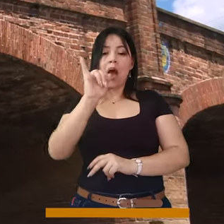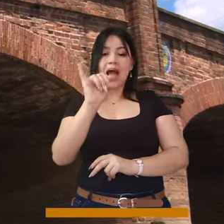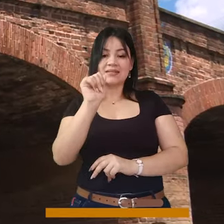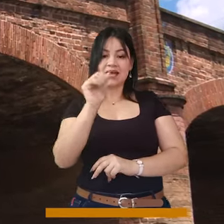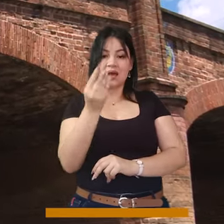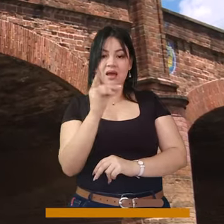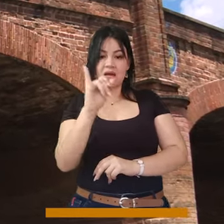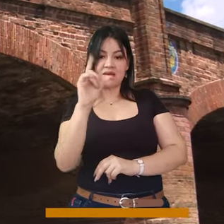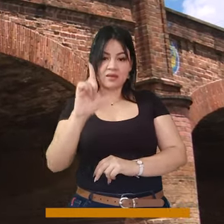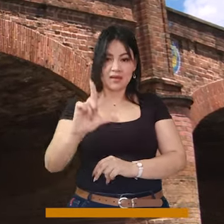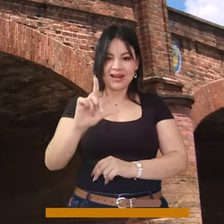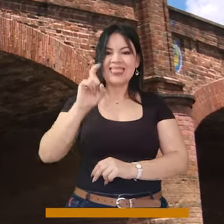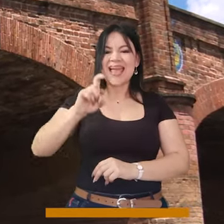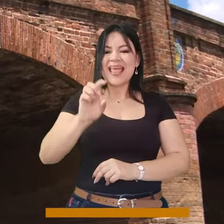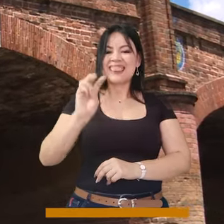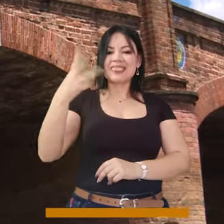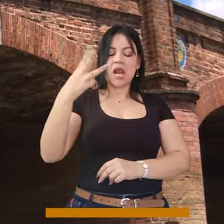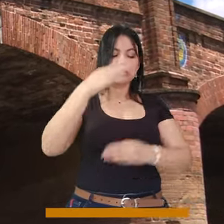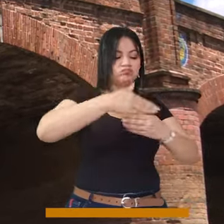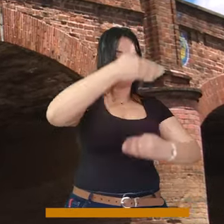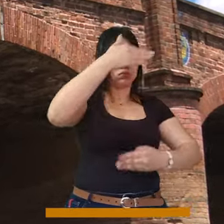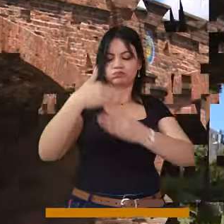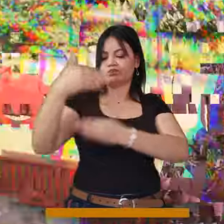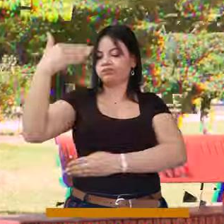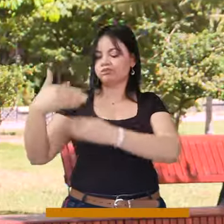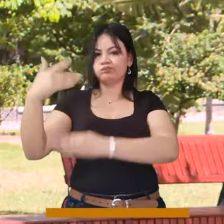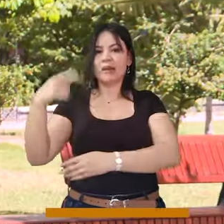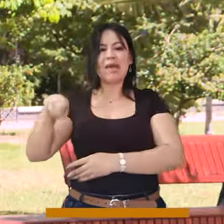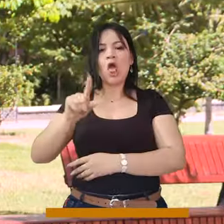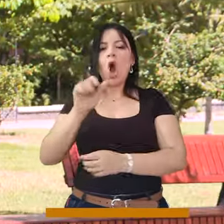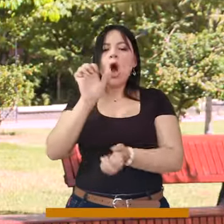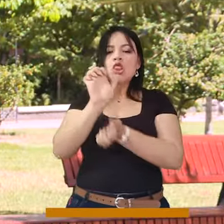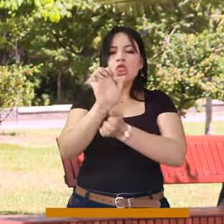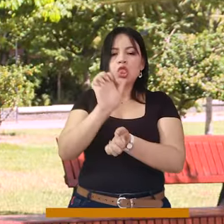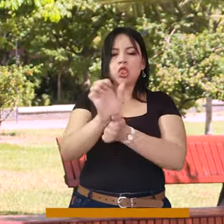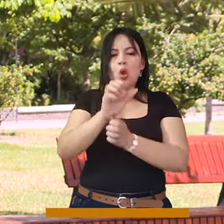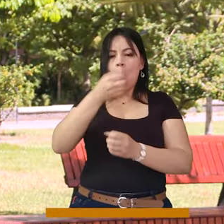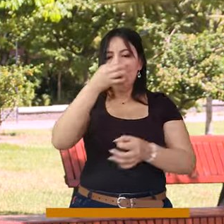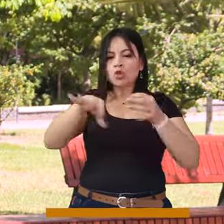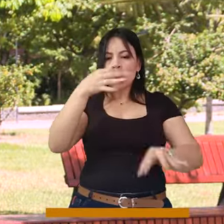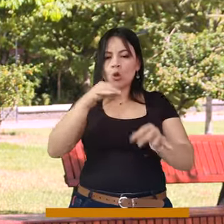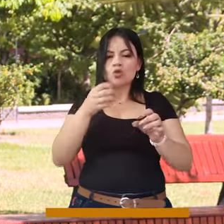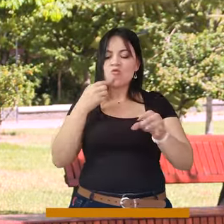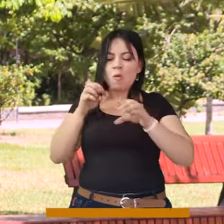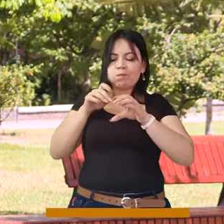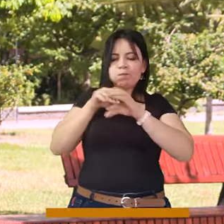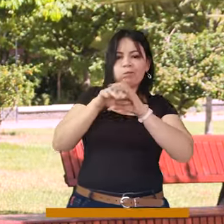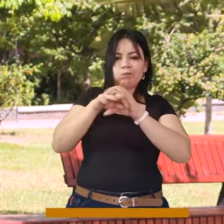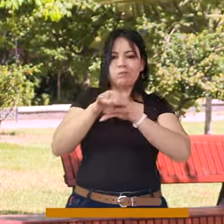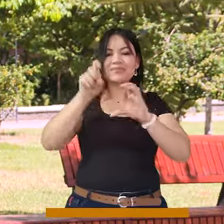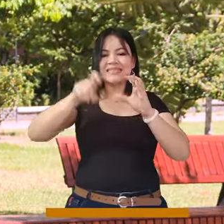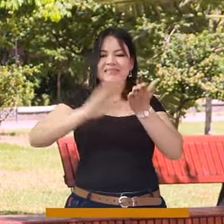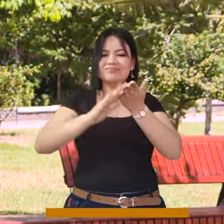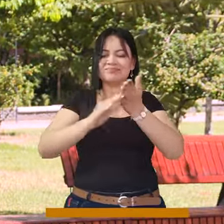Tiene tres ventanas para el paso del agua, pero esas ventanas están llenas de sedimentos. Entonces hay que darle